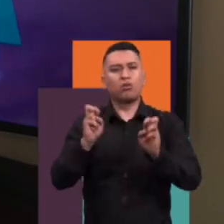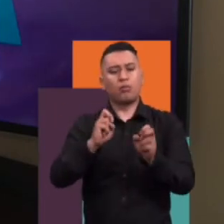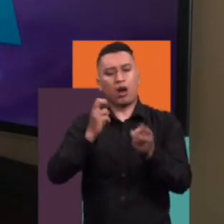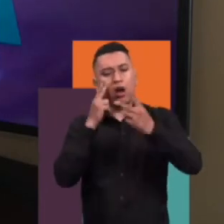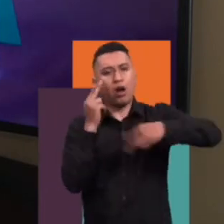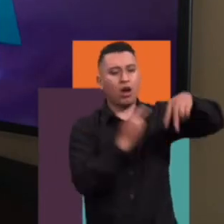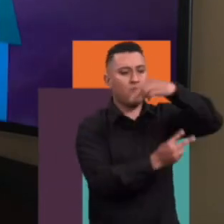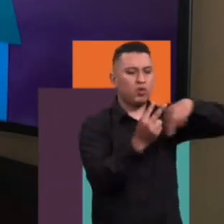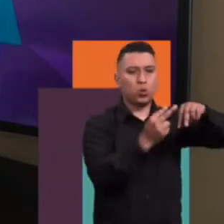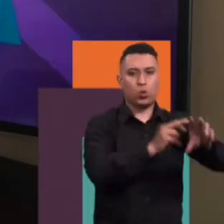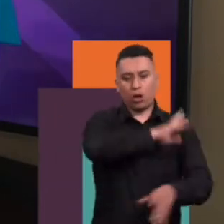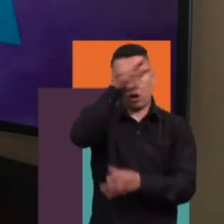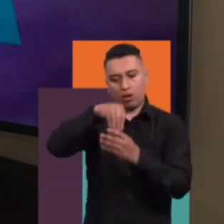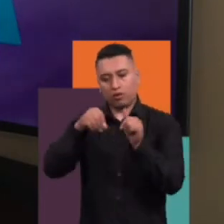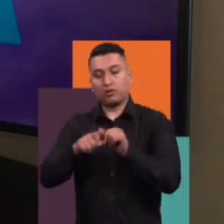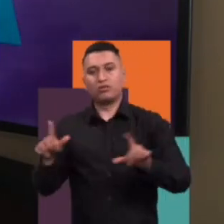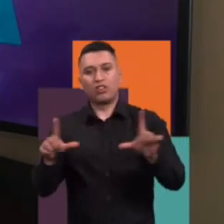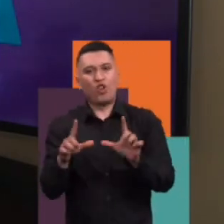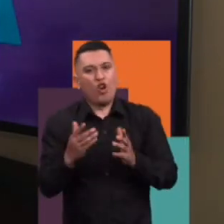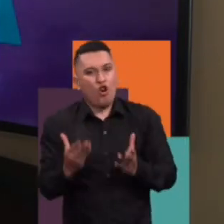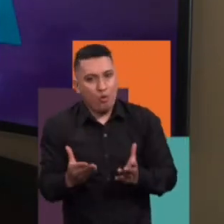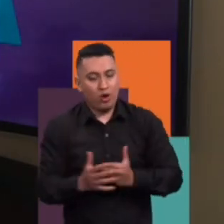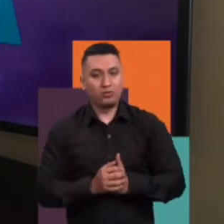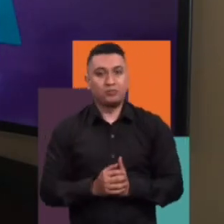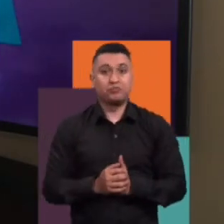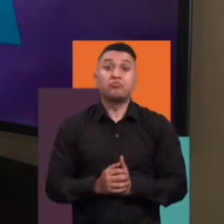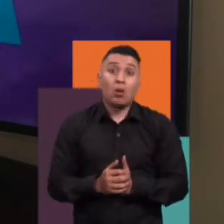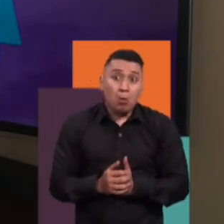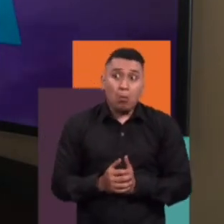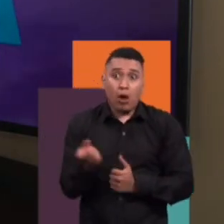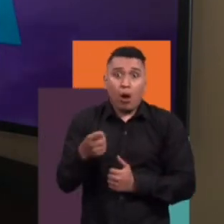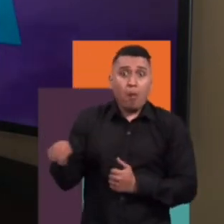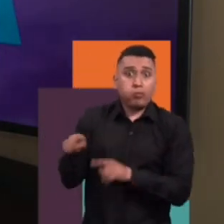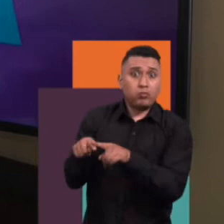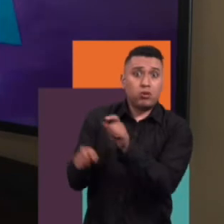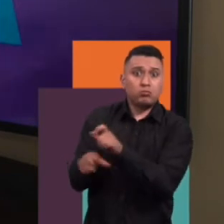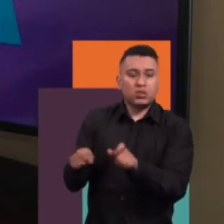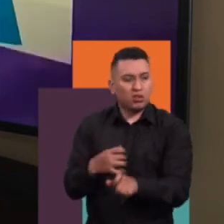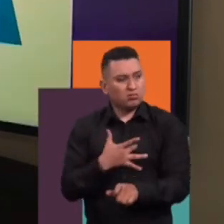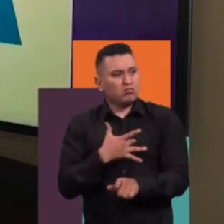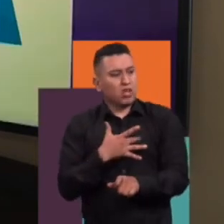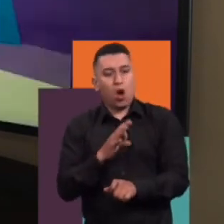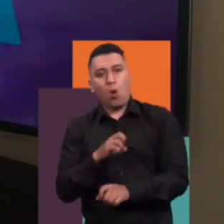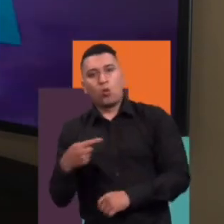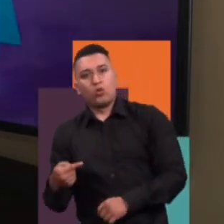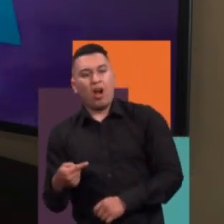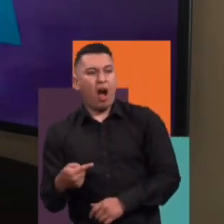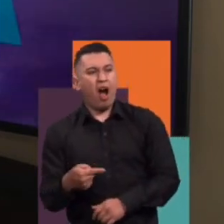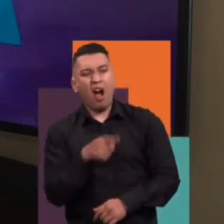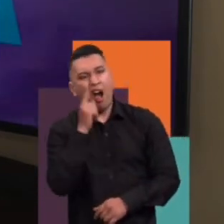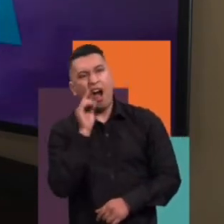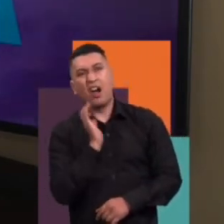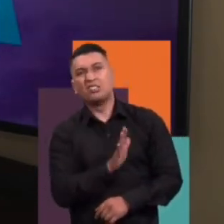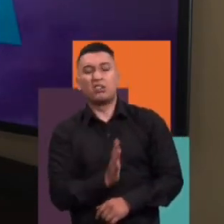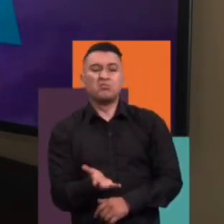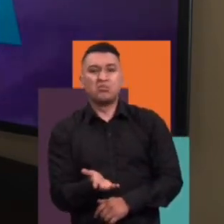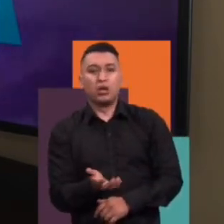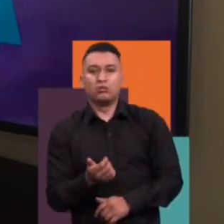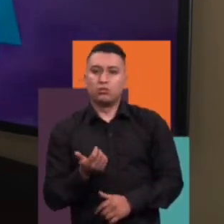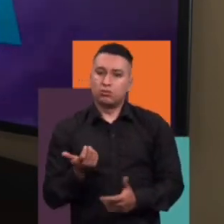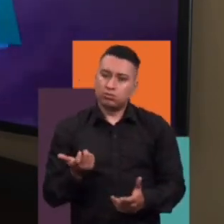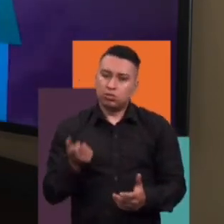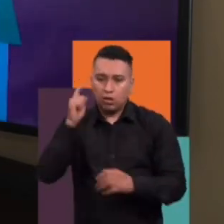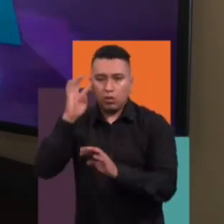no a todos les parecerá igual de ajeno o extraña las mismas cosas. ¿En qué público se piensa a la hora de